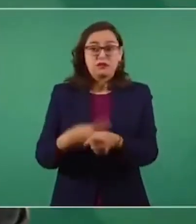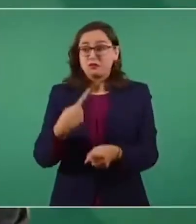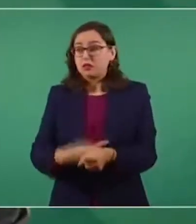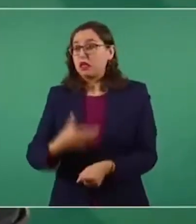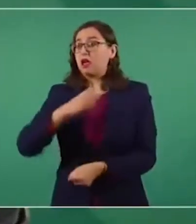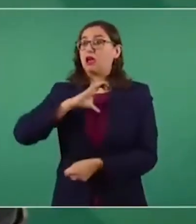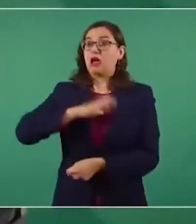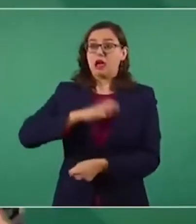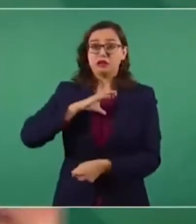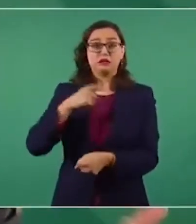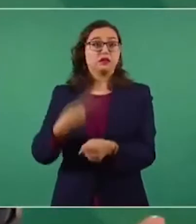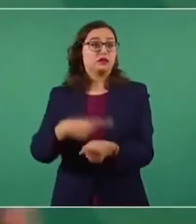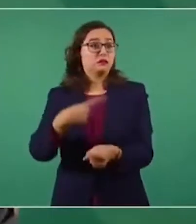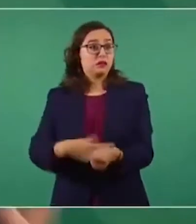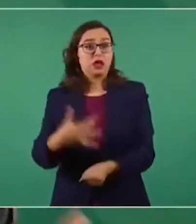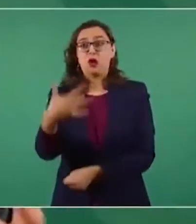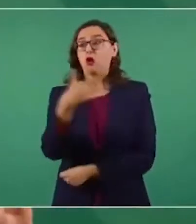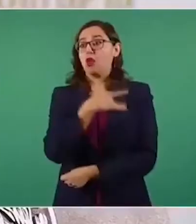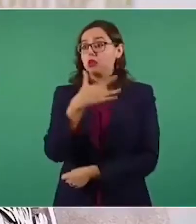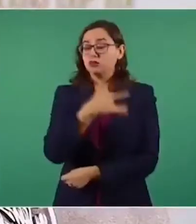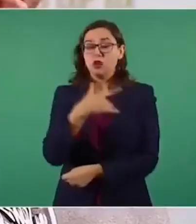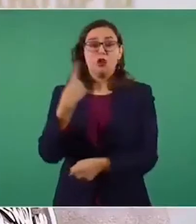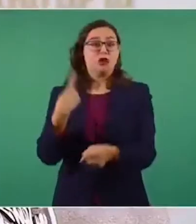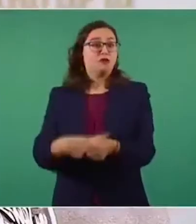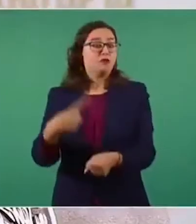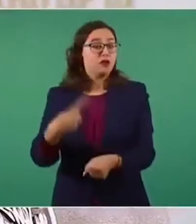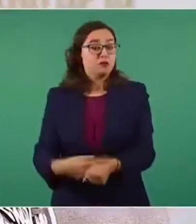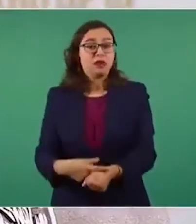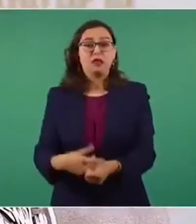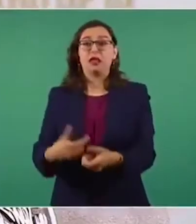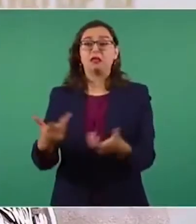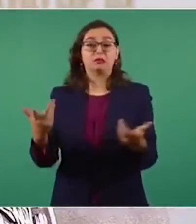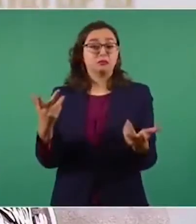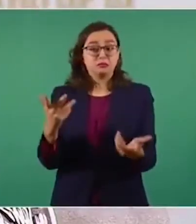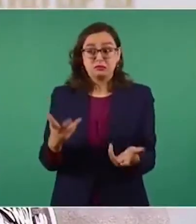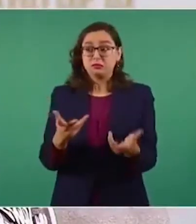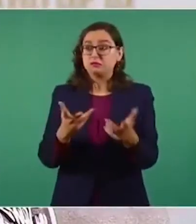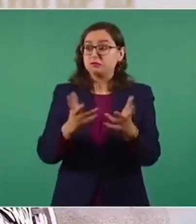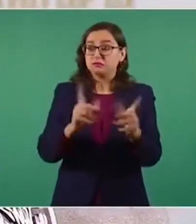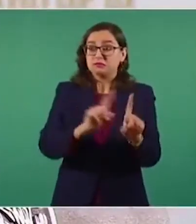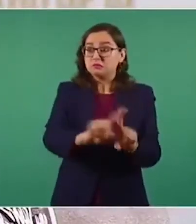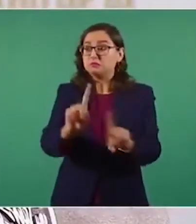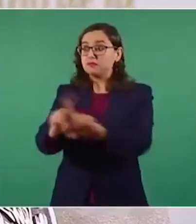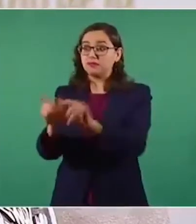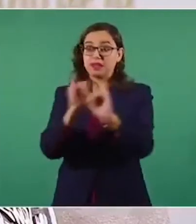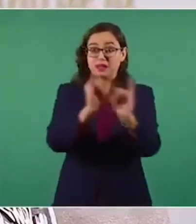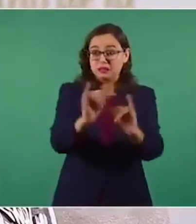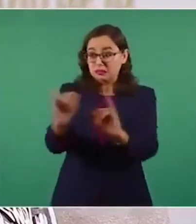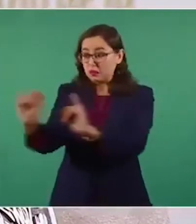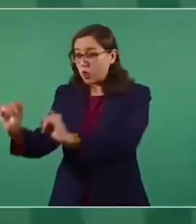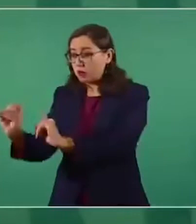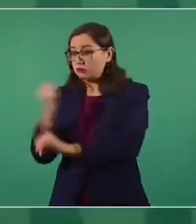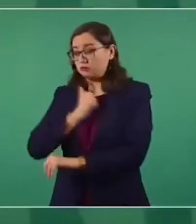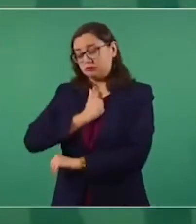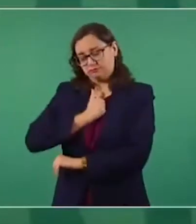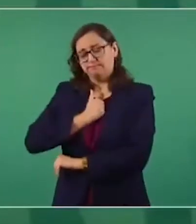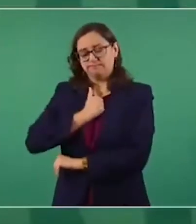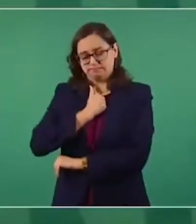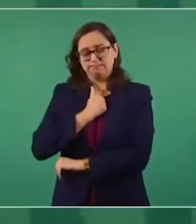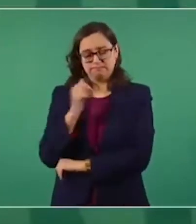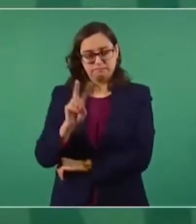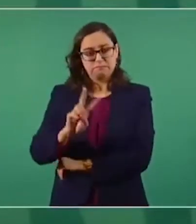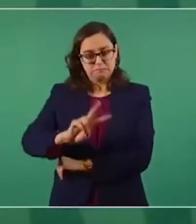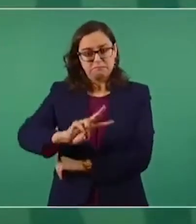malformaciones congénitas, cualquier situación en lo individual, es lamentable. Pero cuando uno analiza la